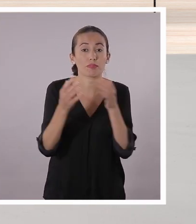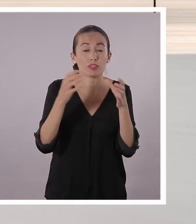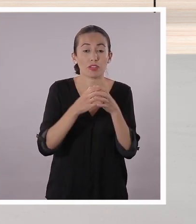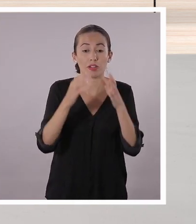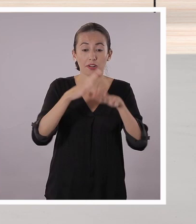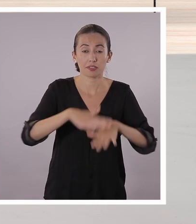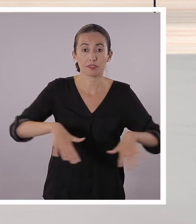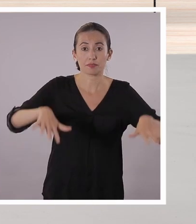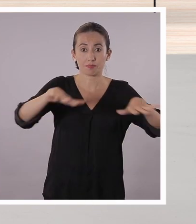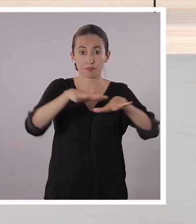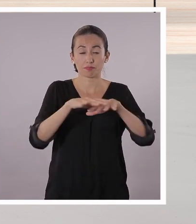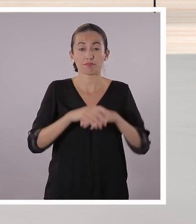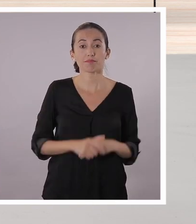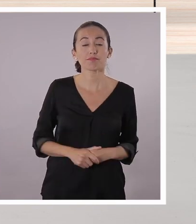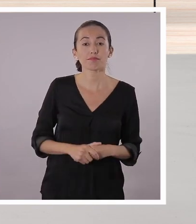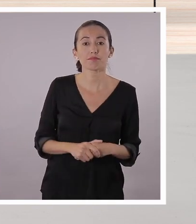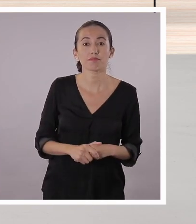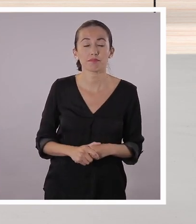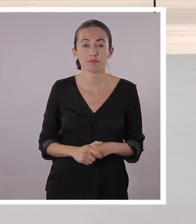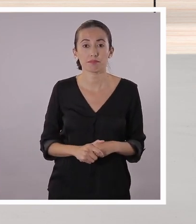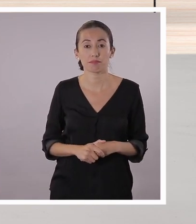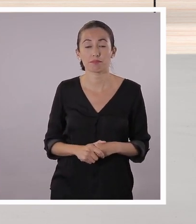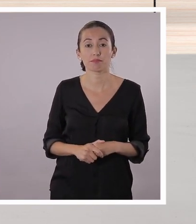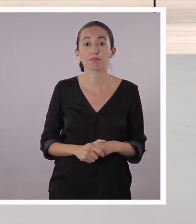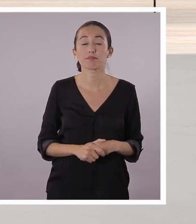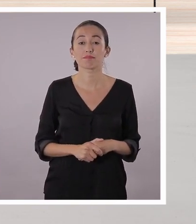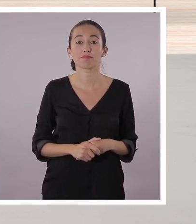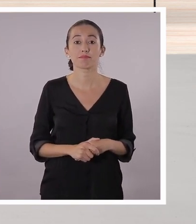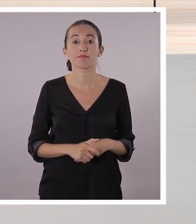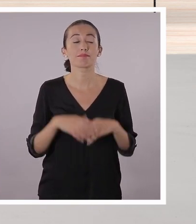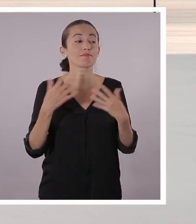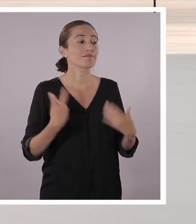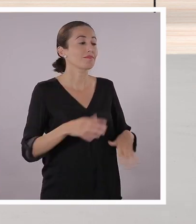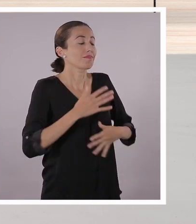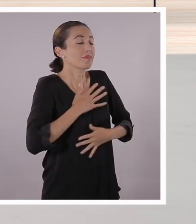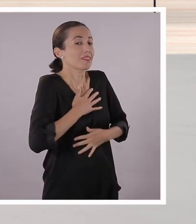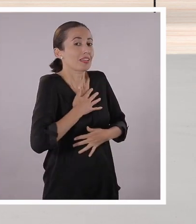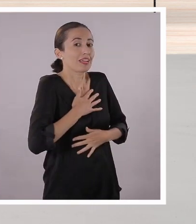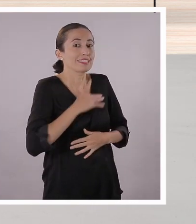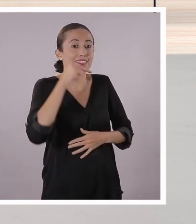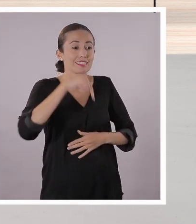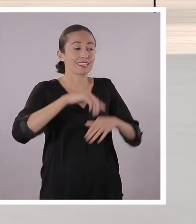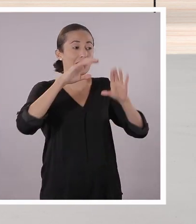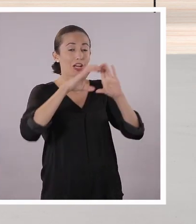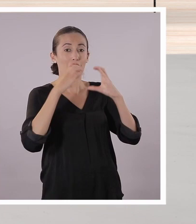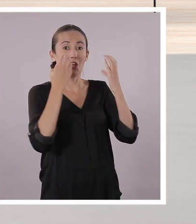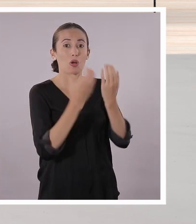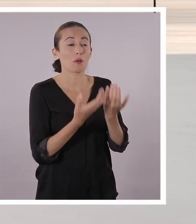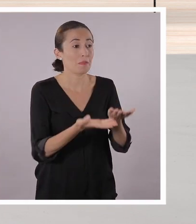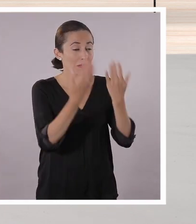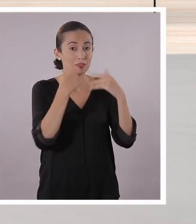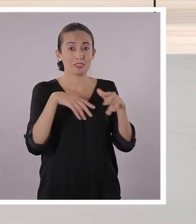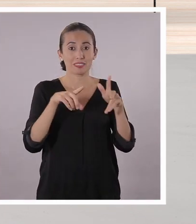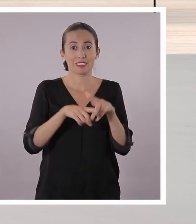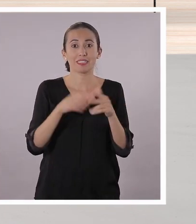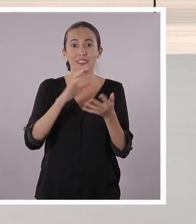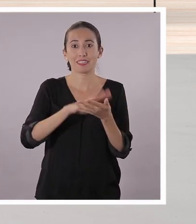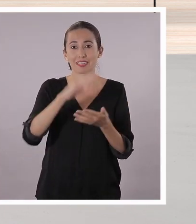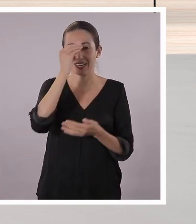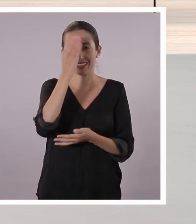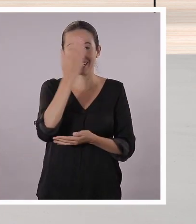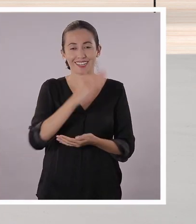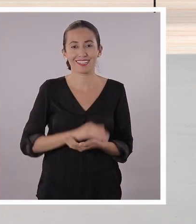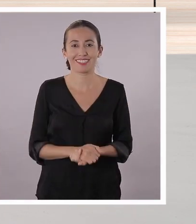nosotros damos debe tener mucha responsabilidad. Así es. Y ese es el rol de los medios. Profe, me encanta esta clase. Así que, ¿qué le parece si